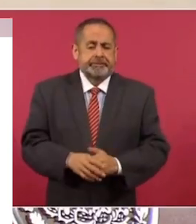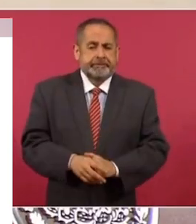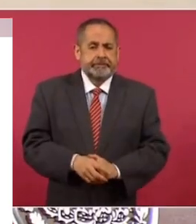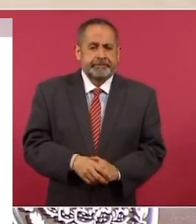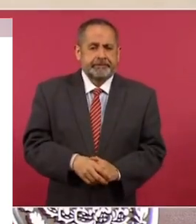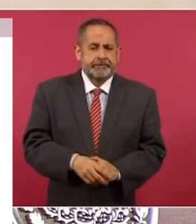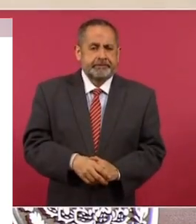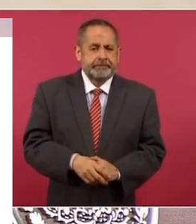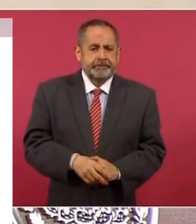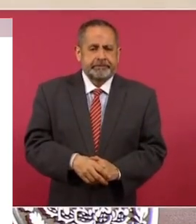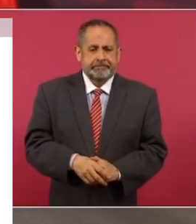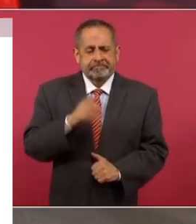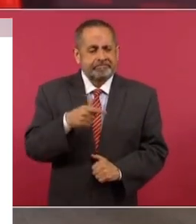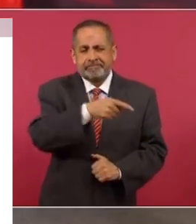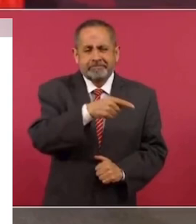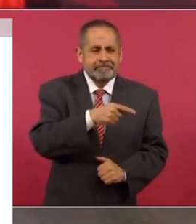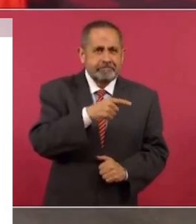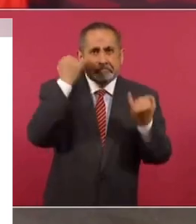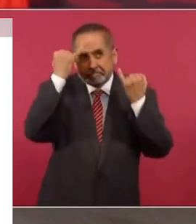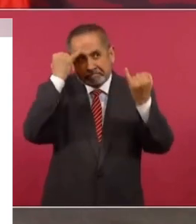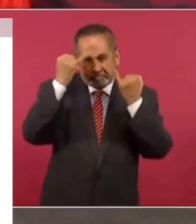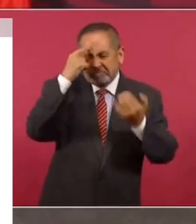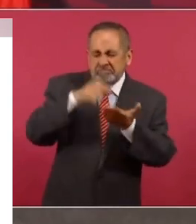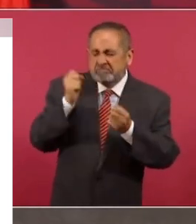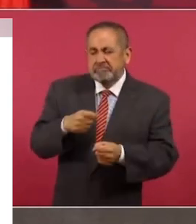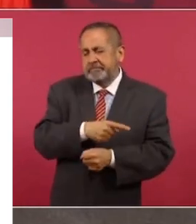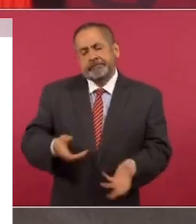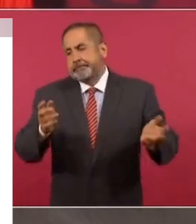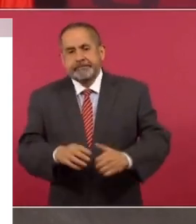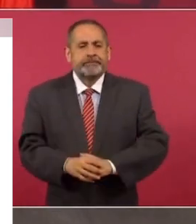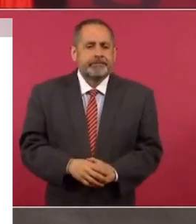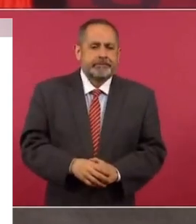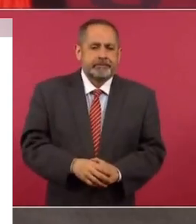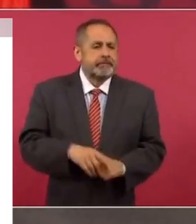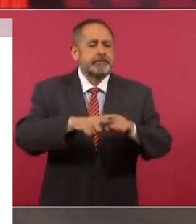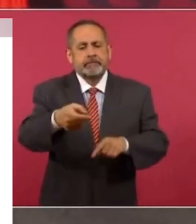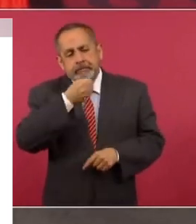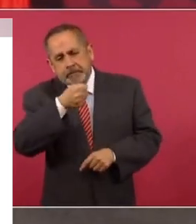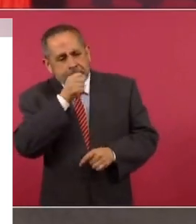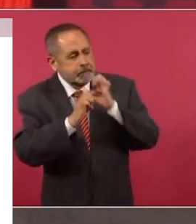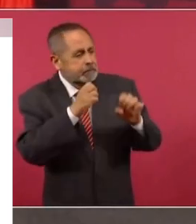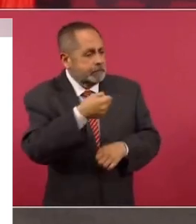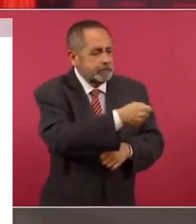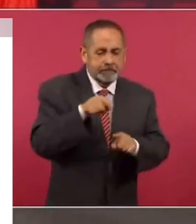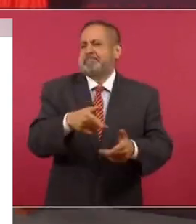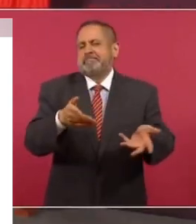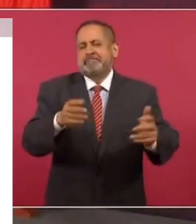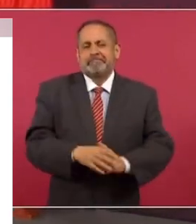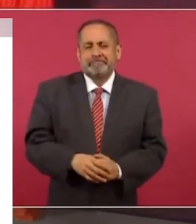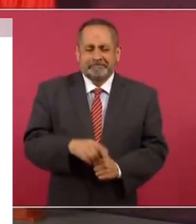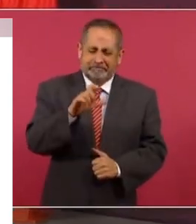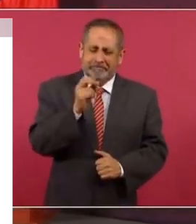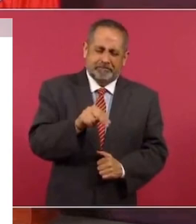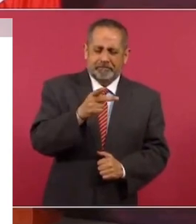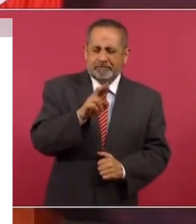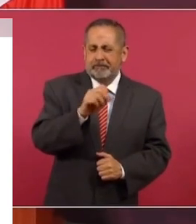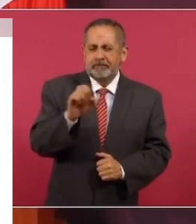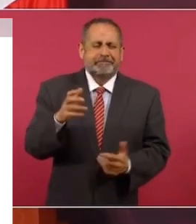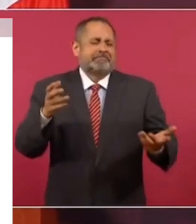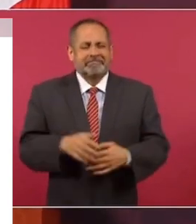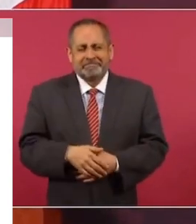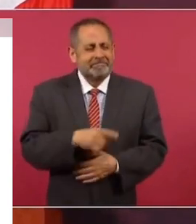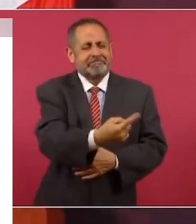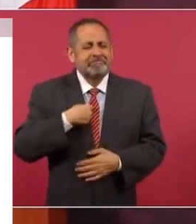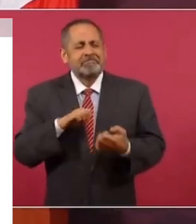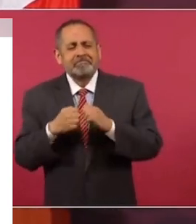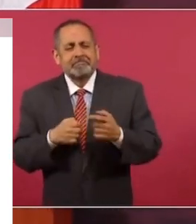no es más que una conjetura. Y quien la entrevista, pues como tú mismo lo estás señalando, León Krause, pues es enemigo